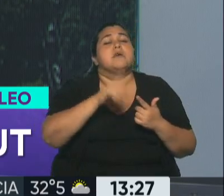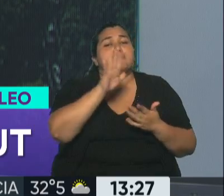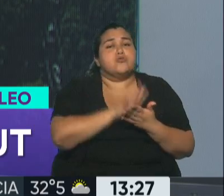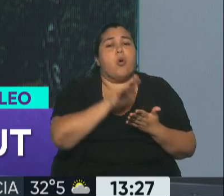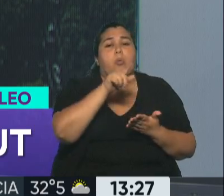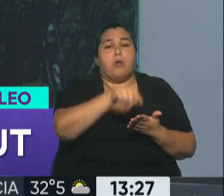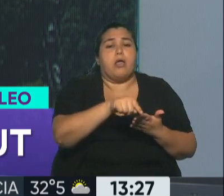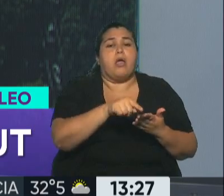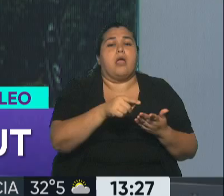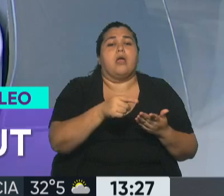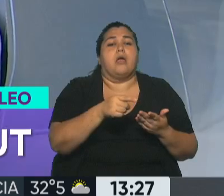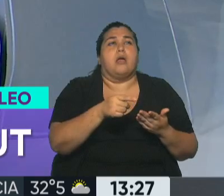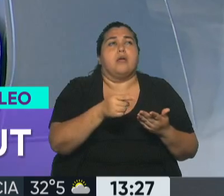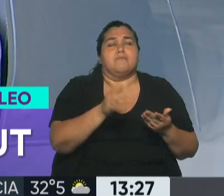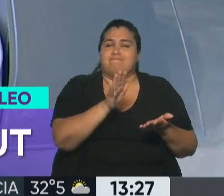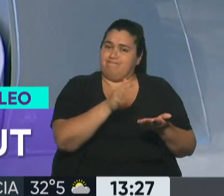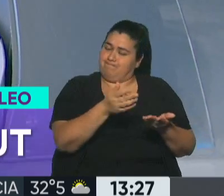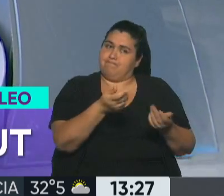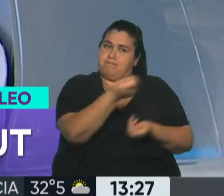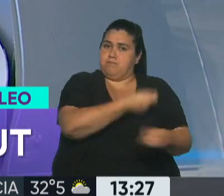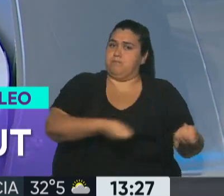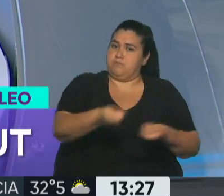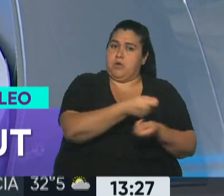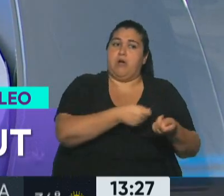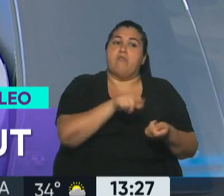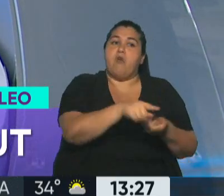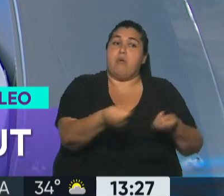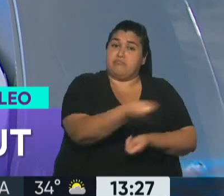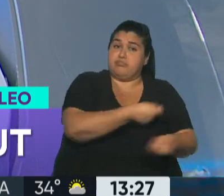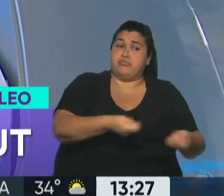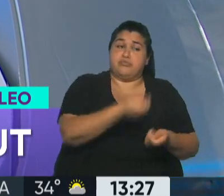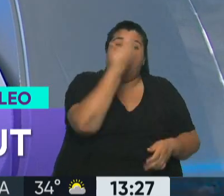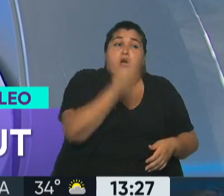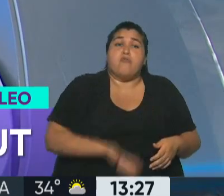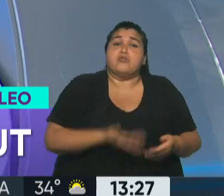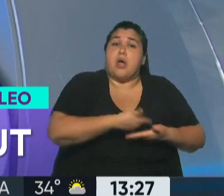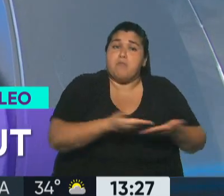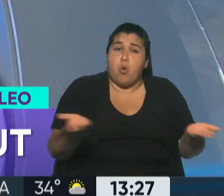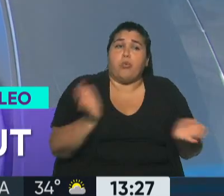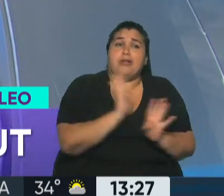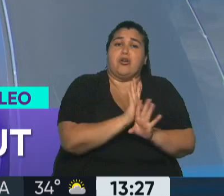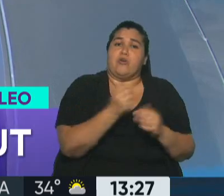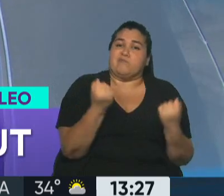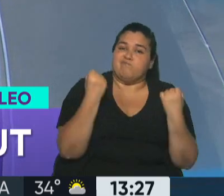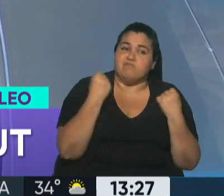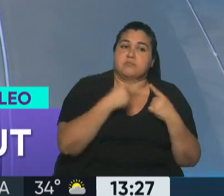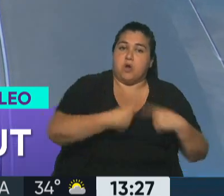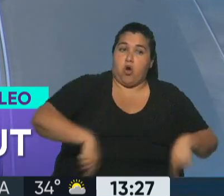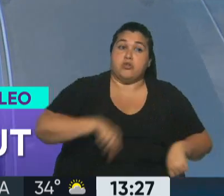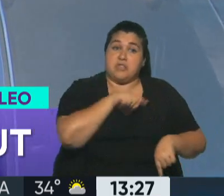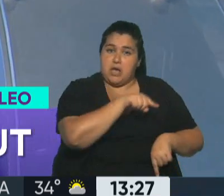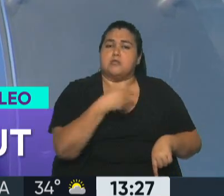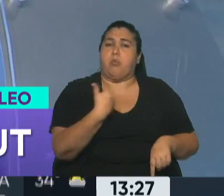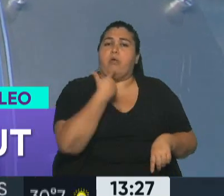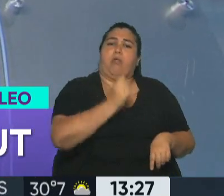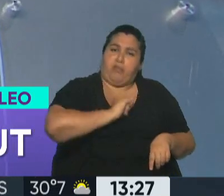malversación, no malversación, sino incumplimiento de los deberes de funcionarios públicos, intimidación, en fin. Y